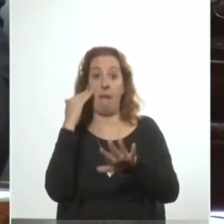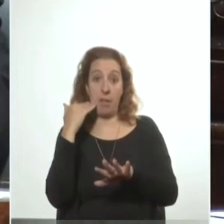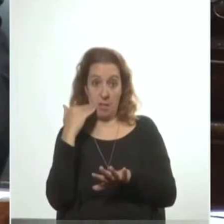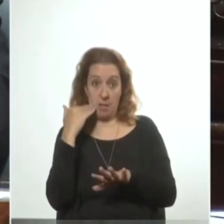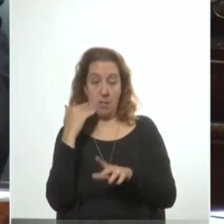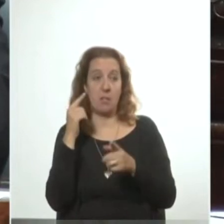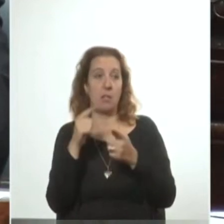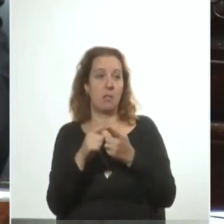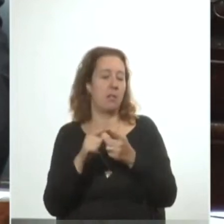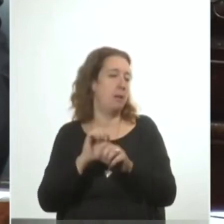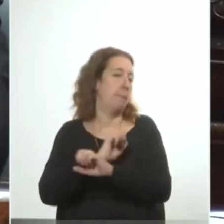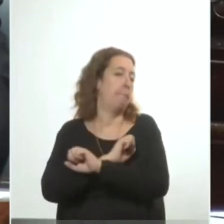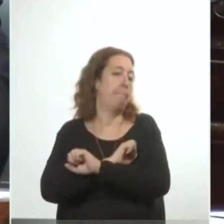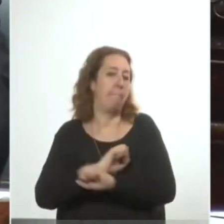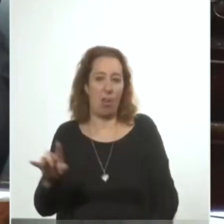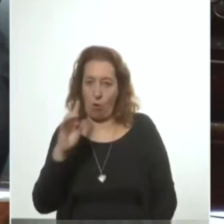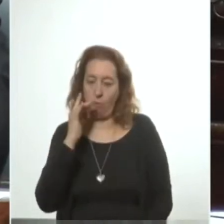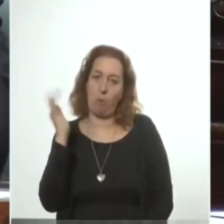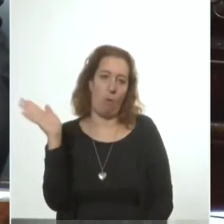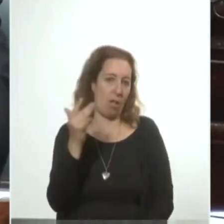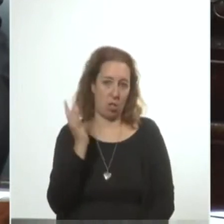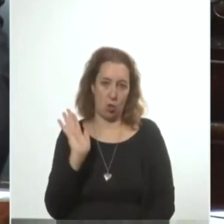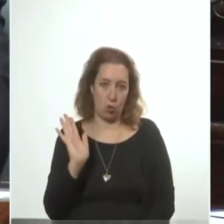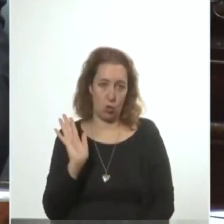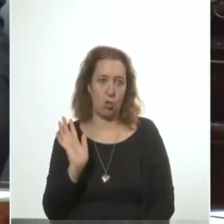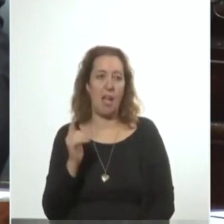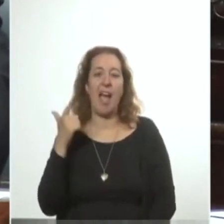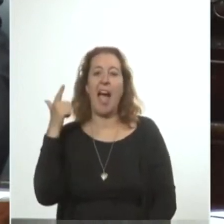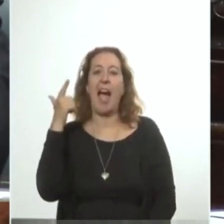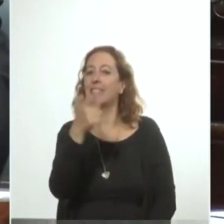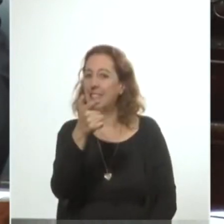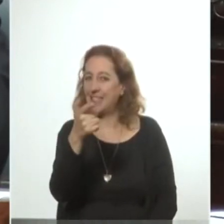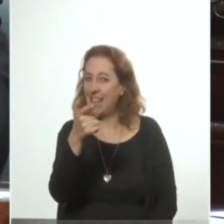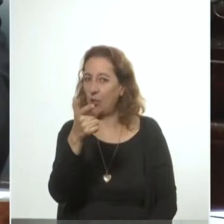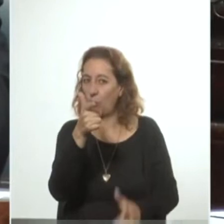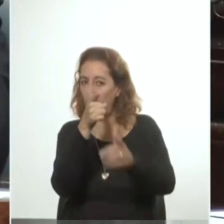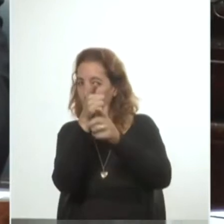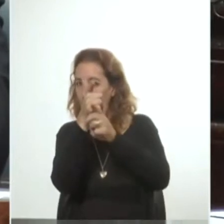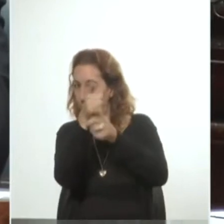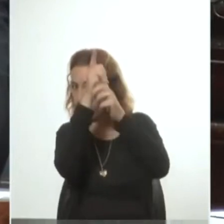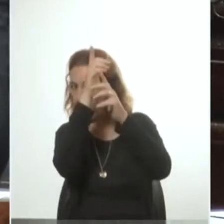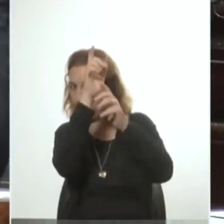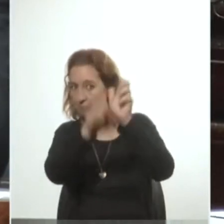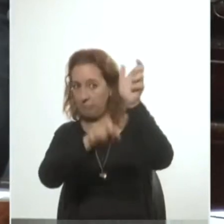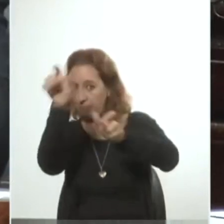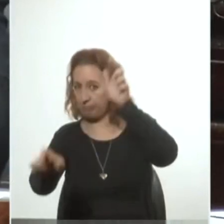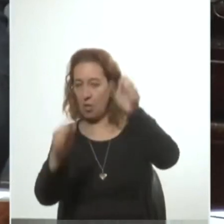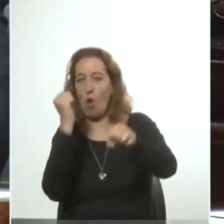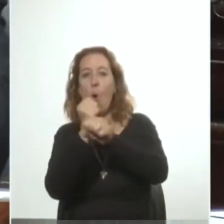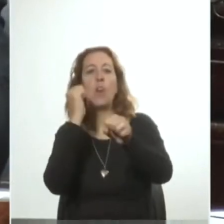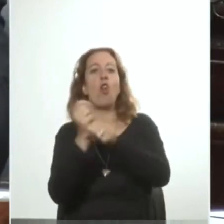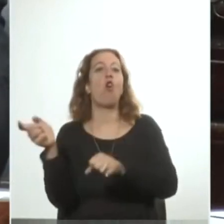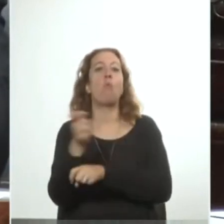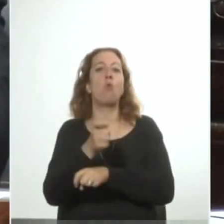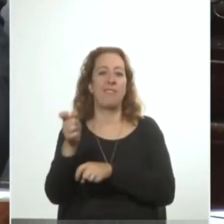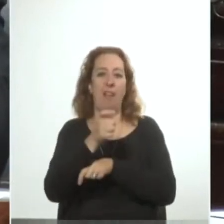a la cúspide de la provocación. Se produce el asesinato por fusilamiento de ocho obreros comunistas que estaban